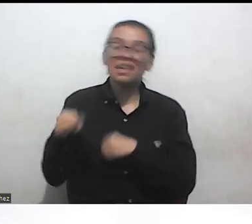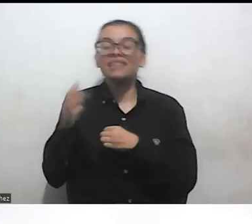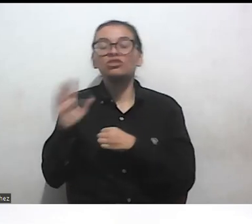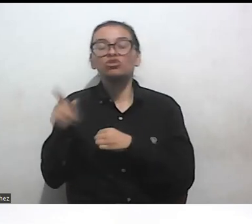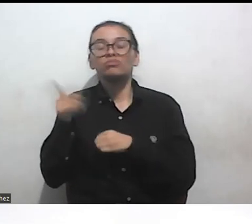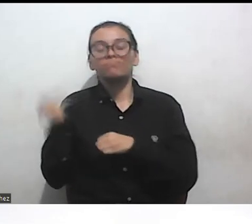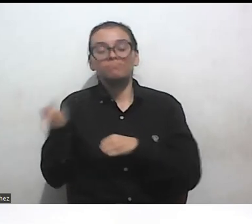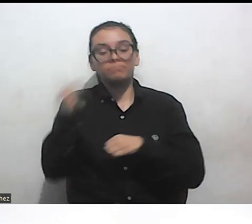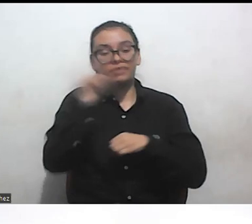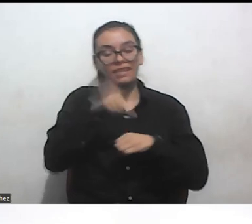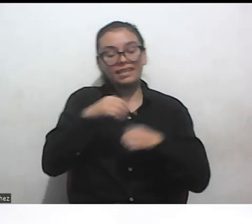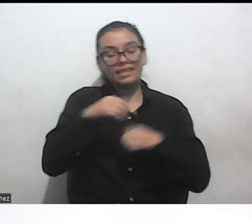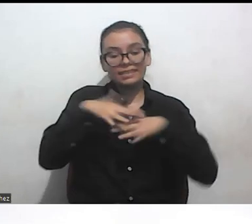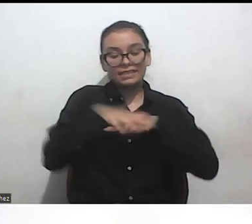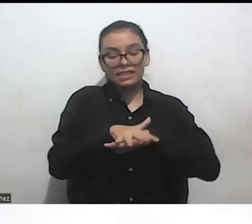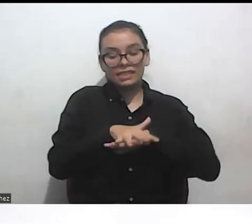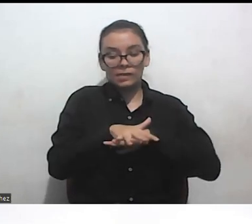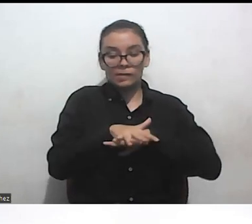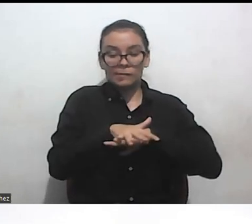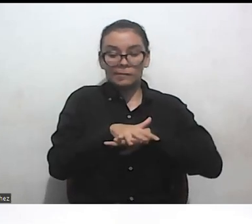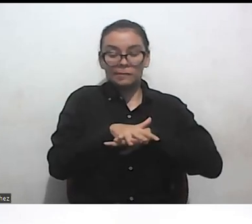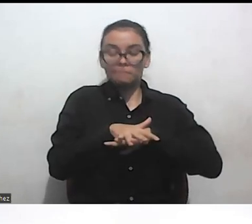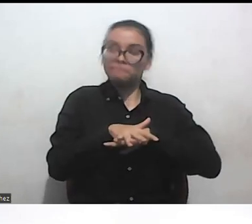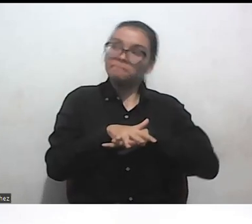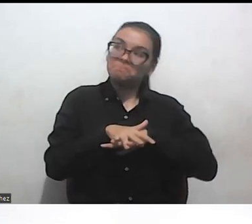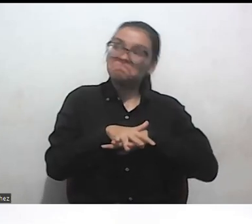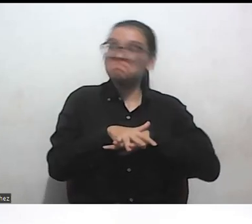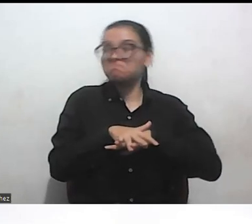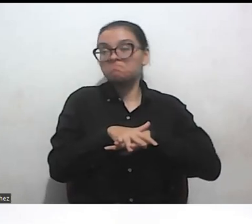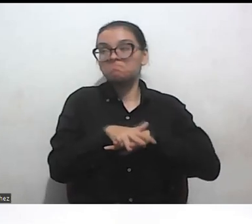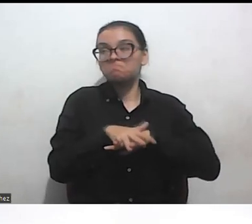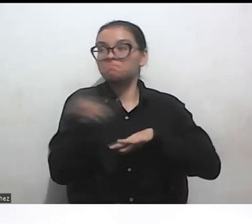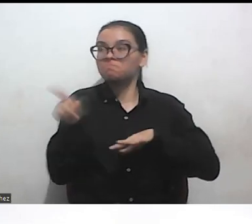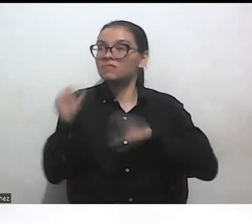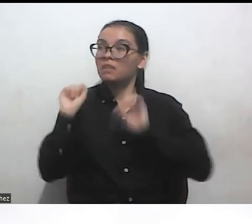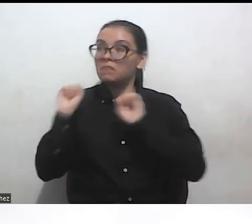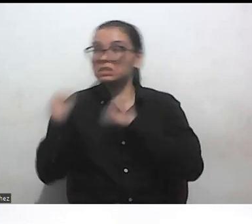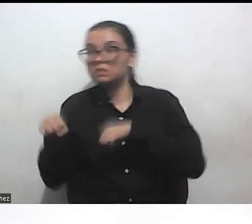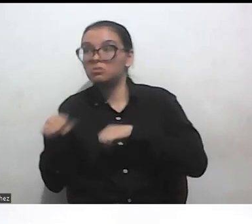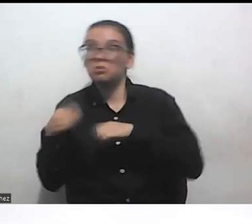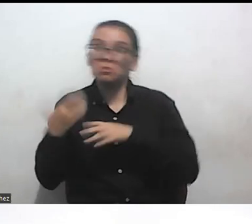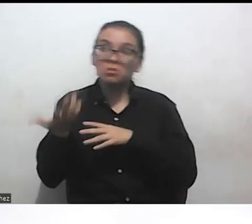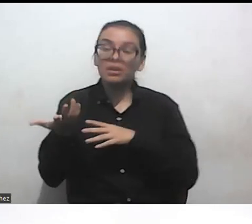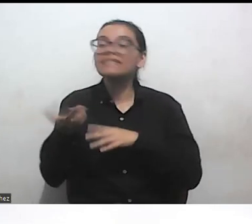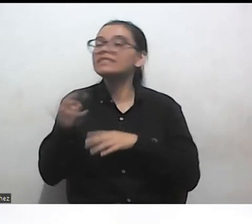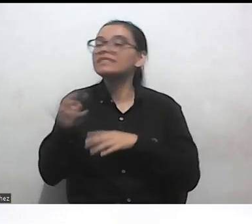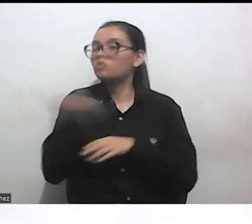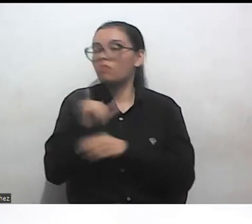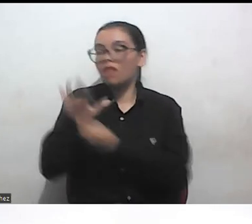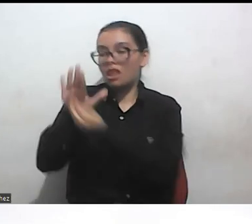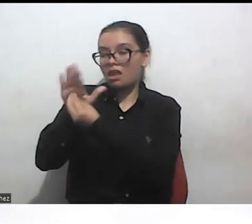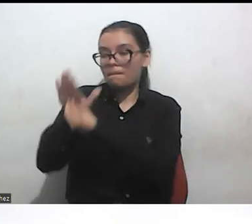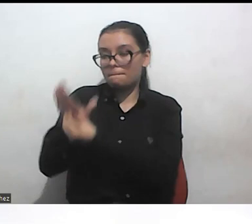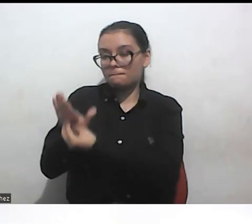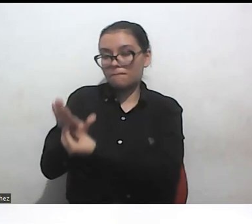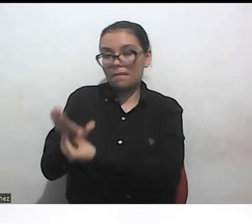es el capacitismo es un dispositivo de opresión y lo ha sido en múltiples